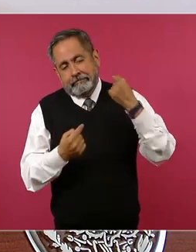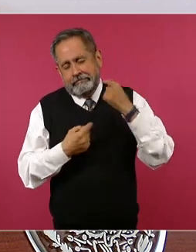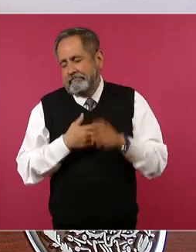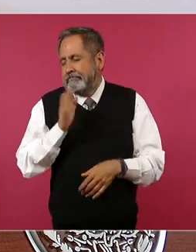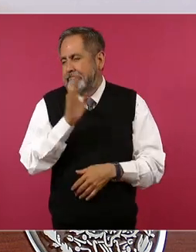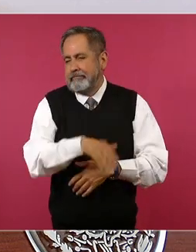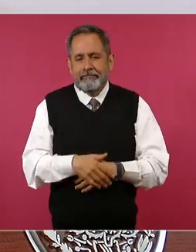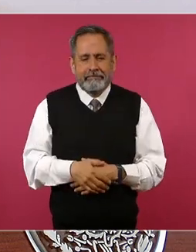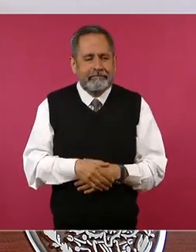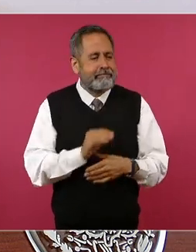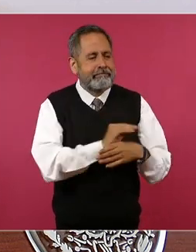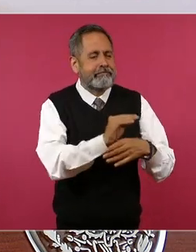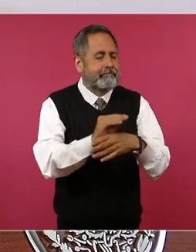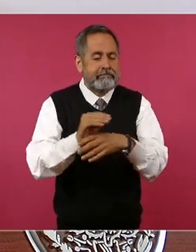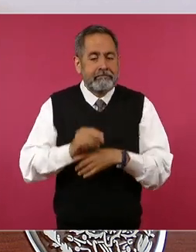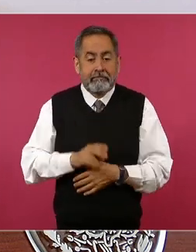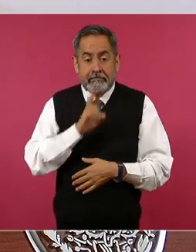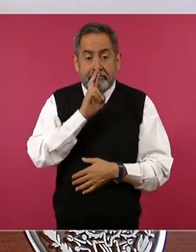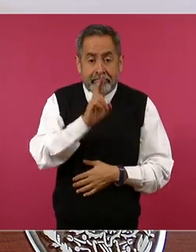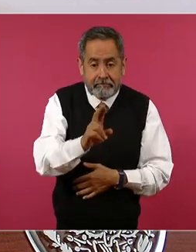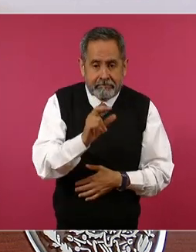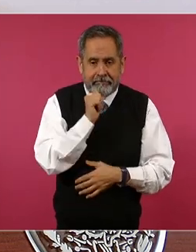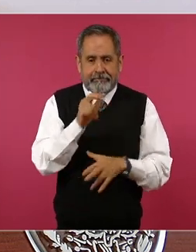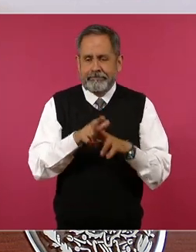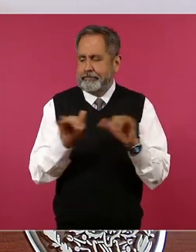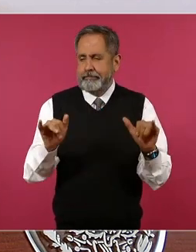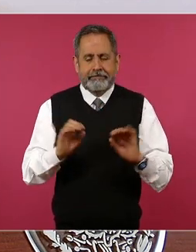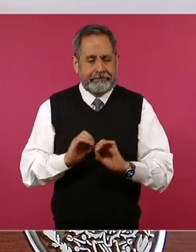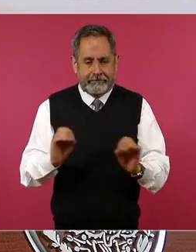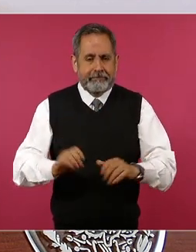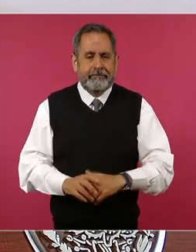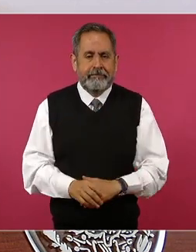a nadie tengo